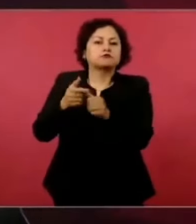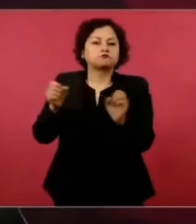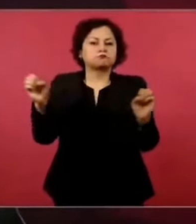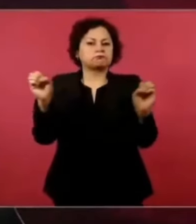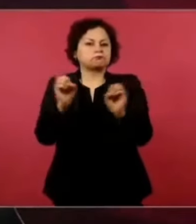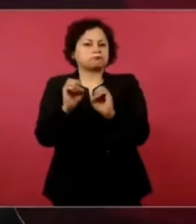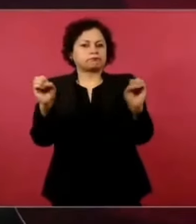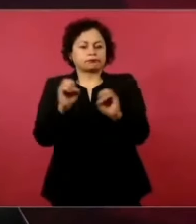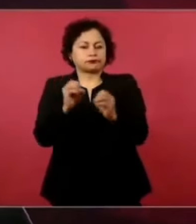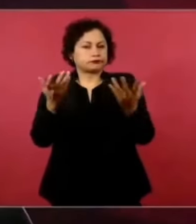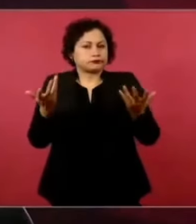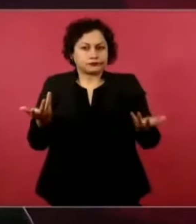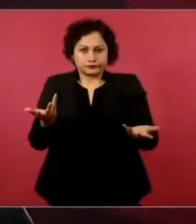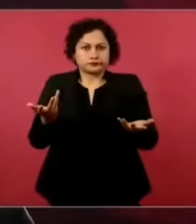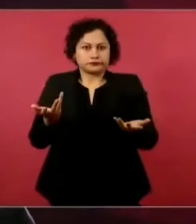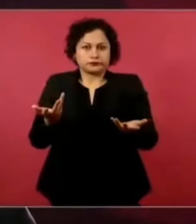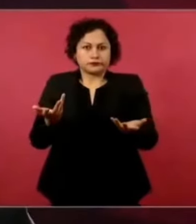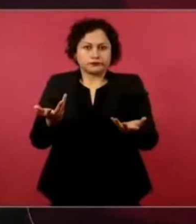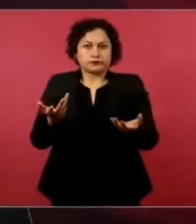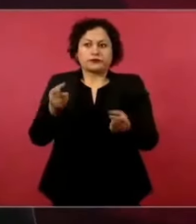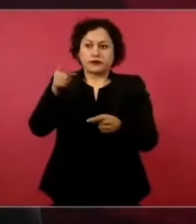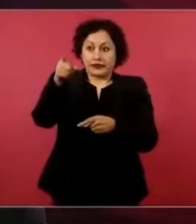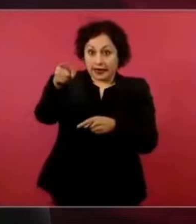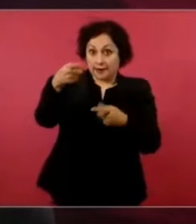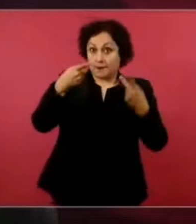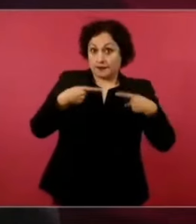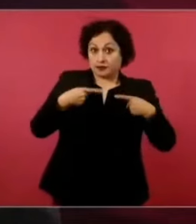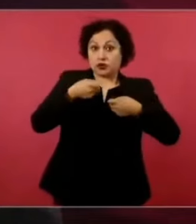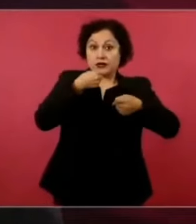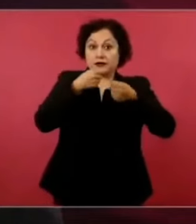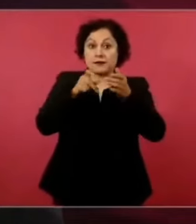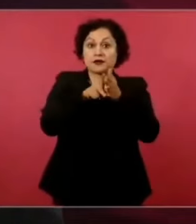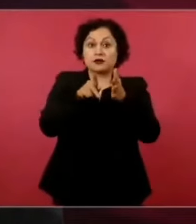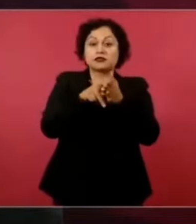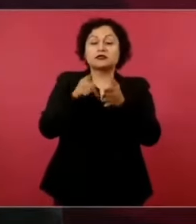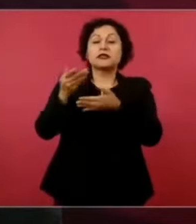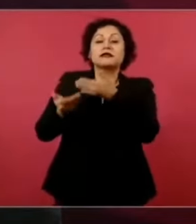los periodistas que trabajan,